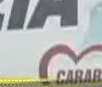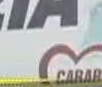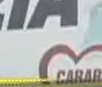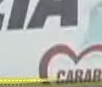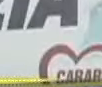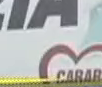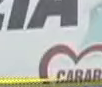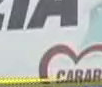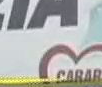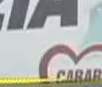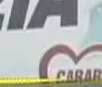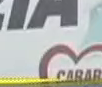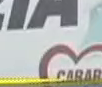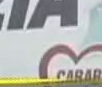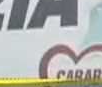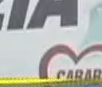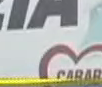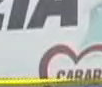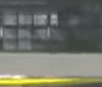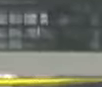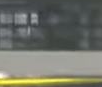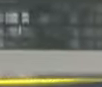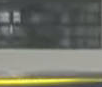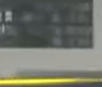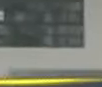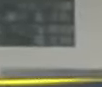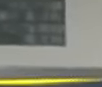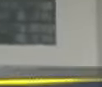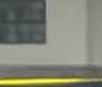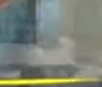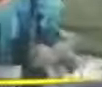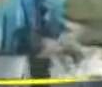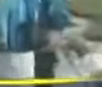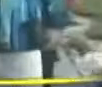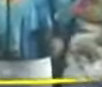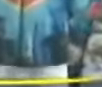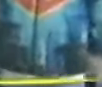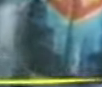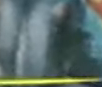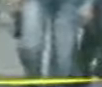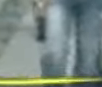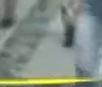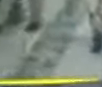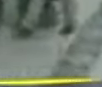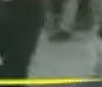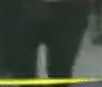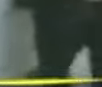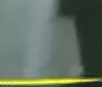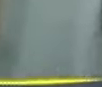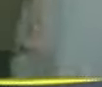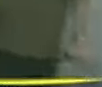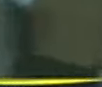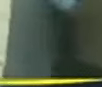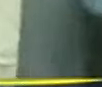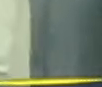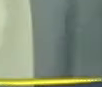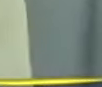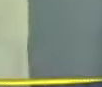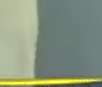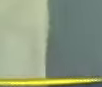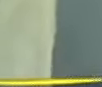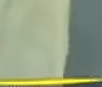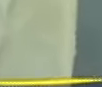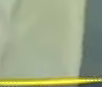presidente, bueno, en este maravilloso pabellón número 12 que ha sido recuperado por sus instrucciones más de 1